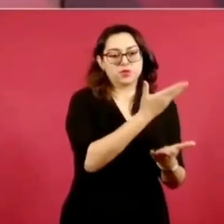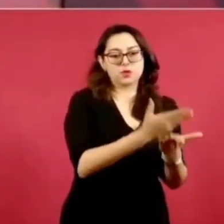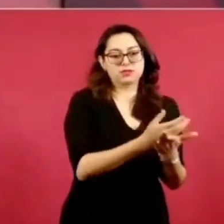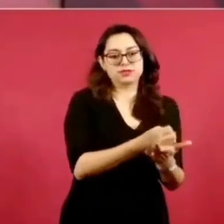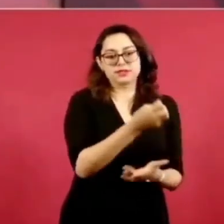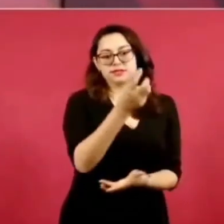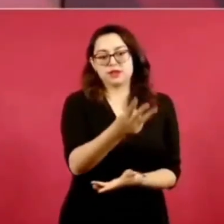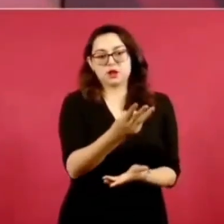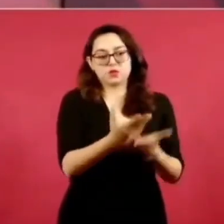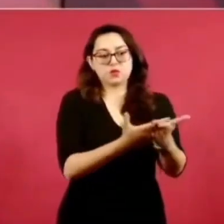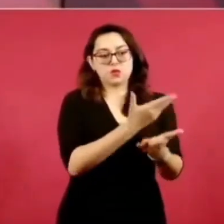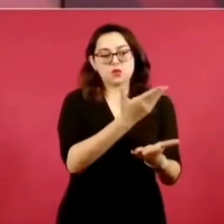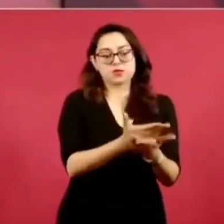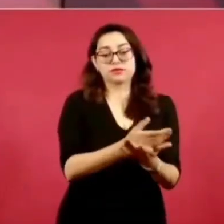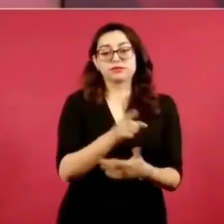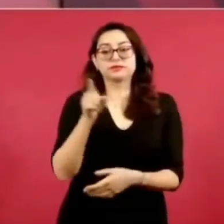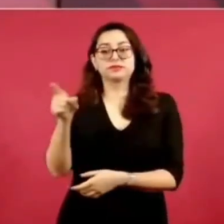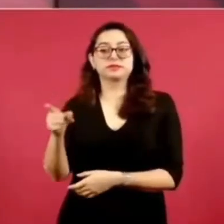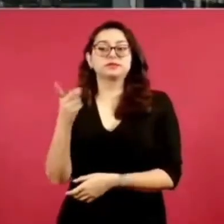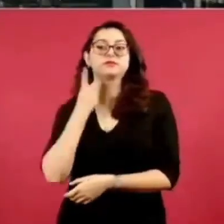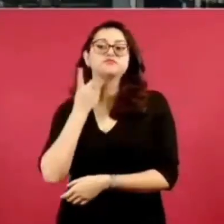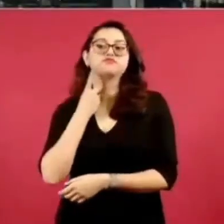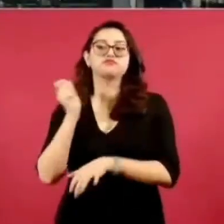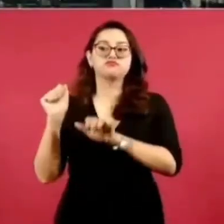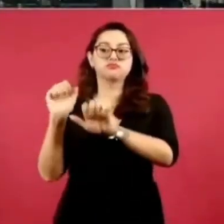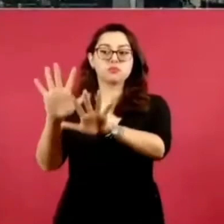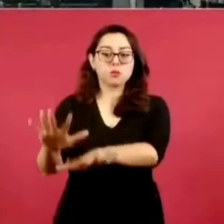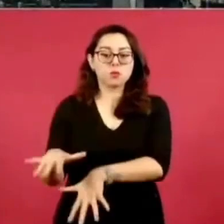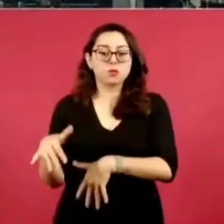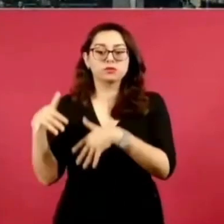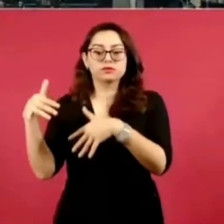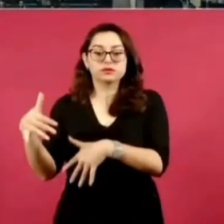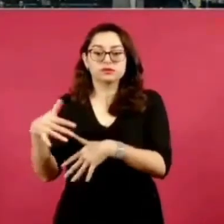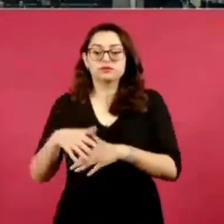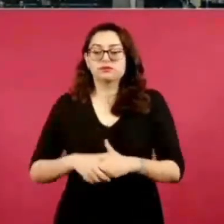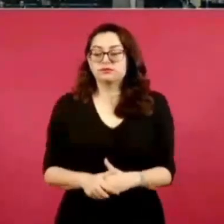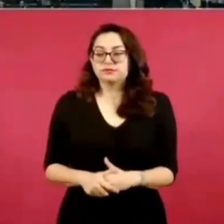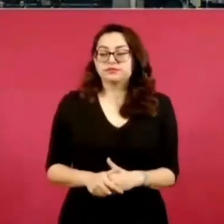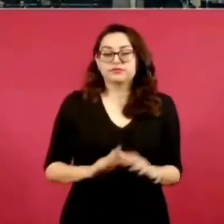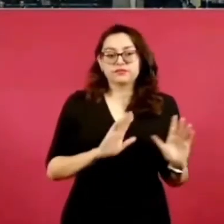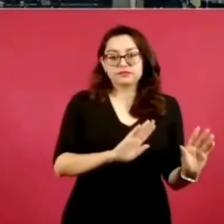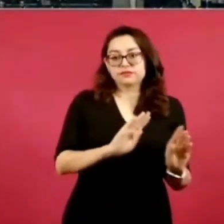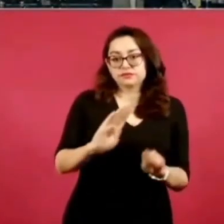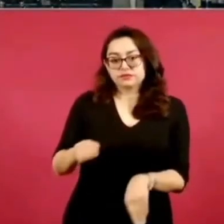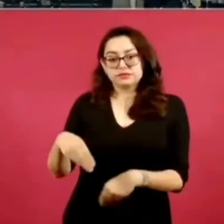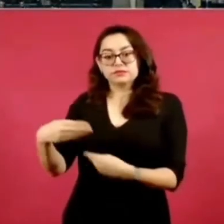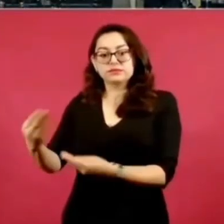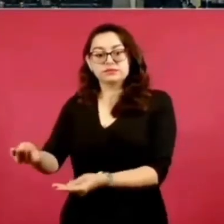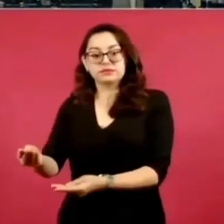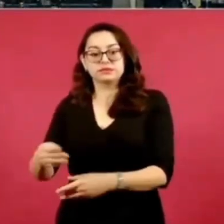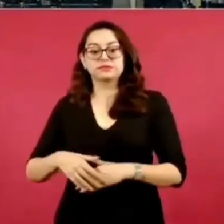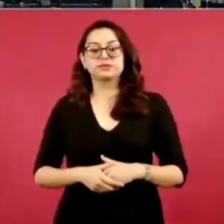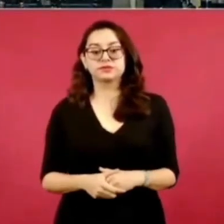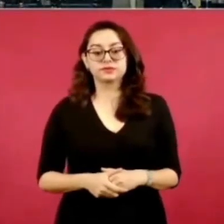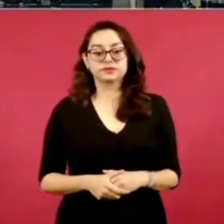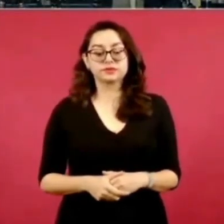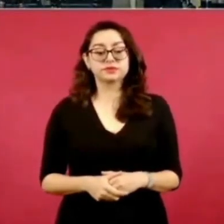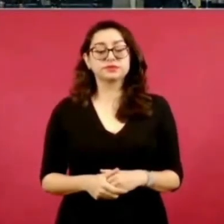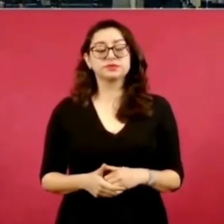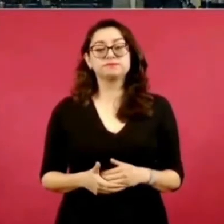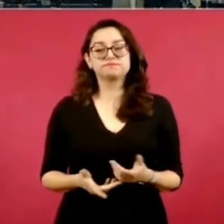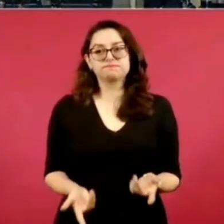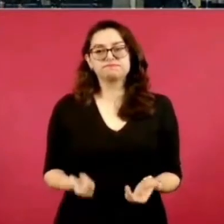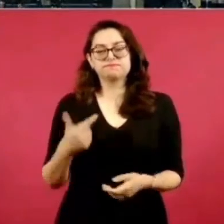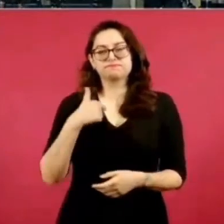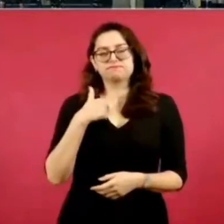Y yo le solicitaba al presidente del Tribunal Superior de Justicia